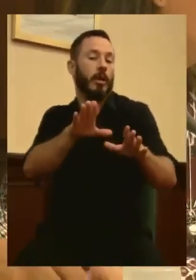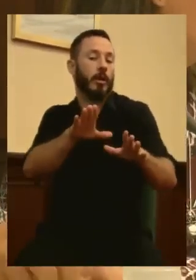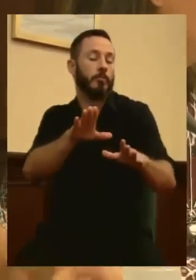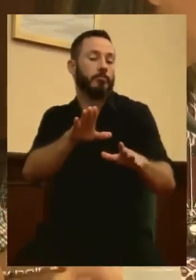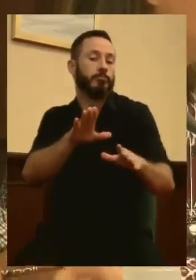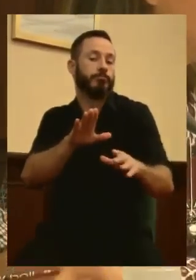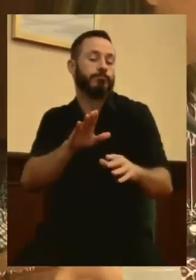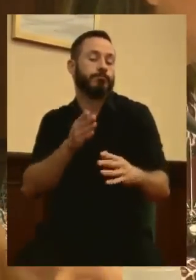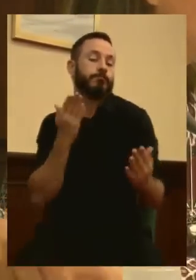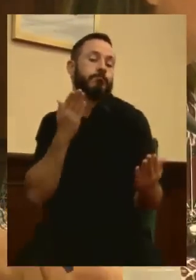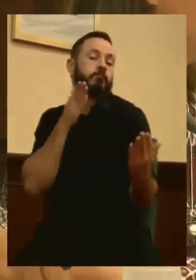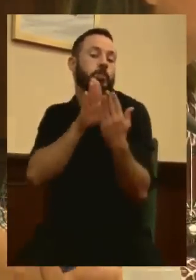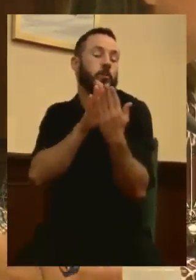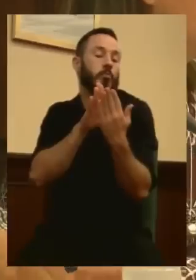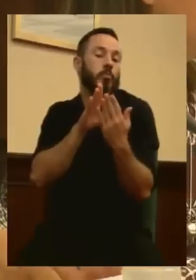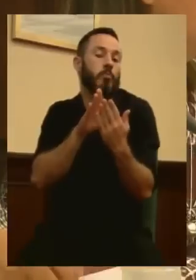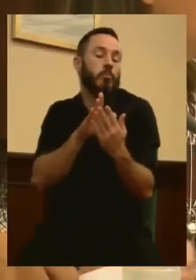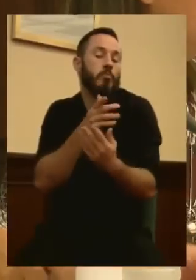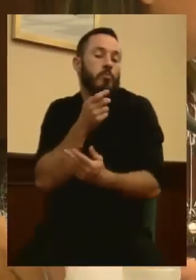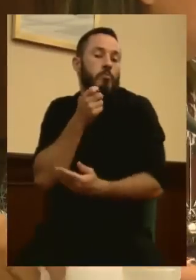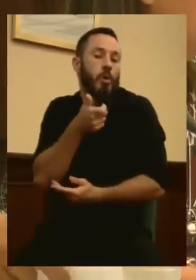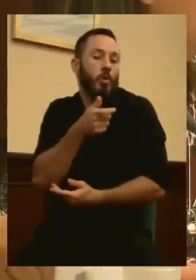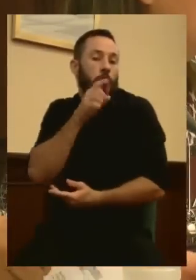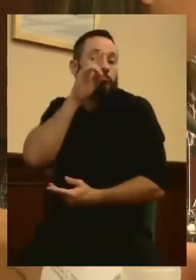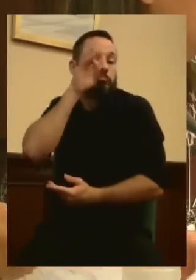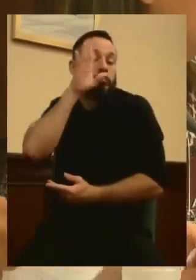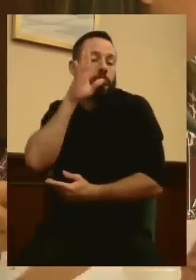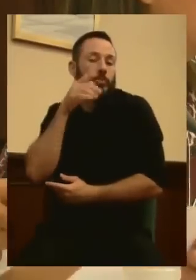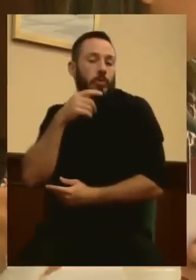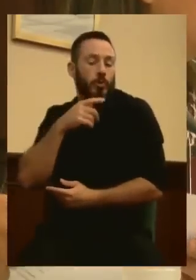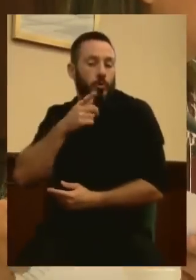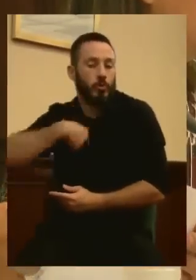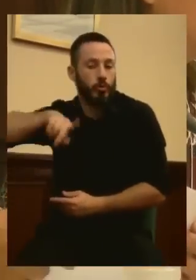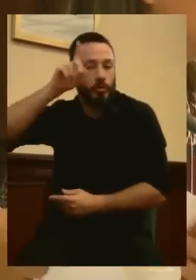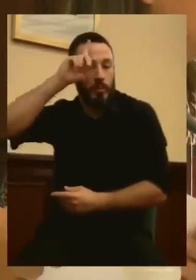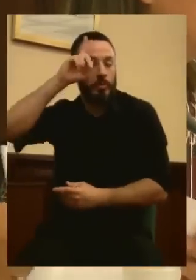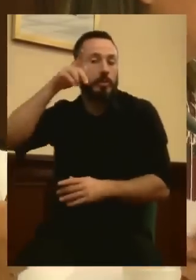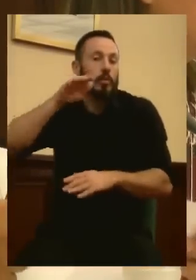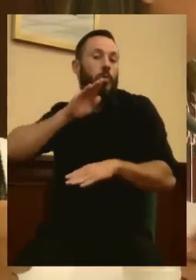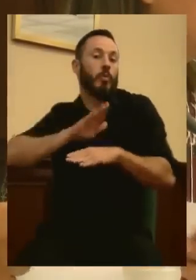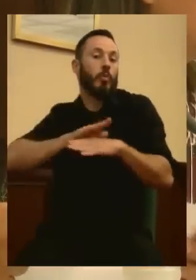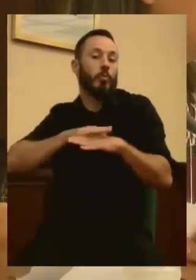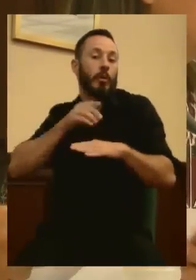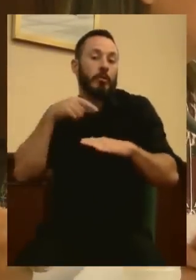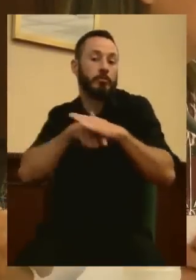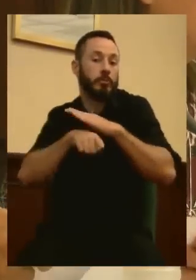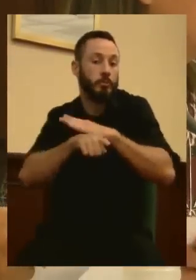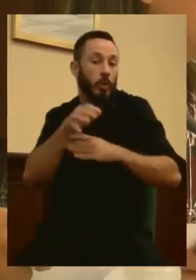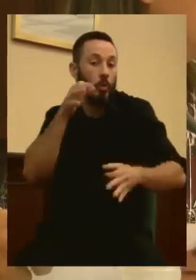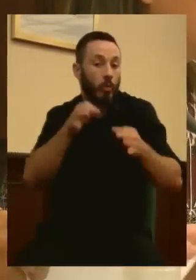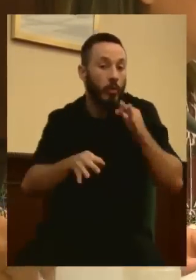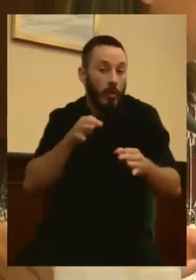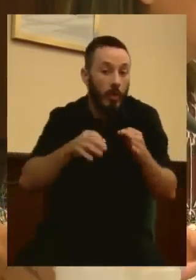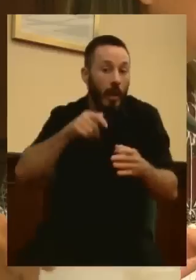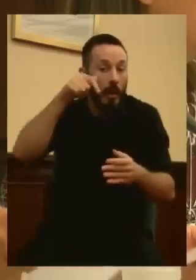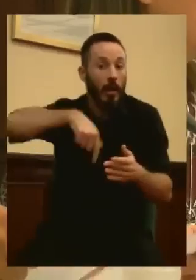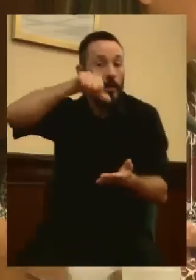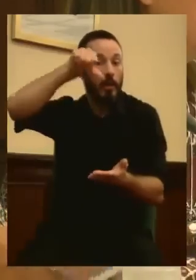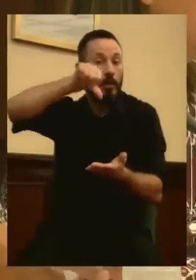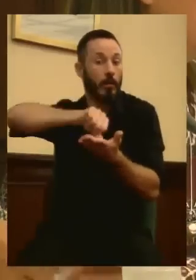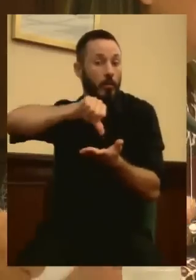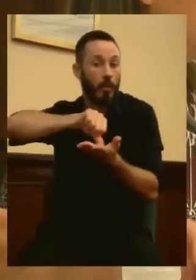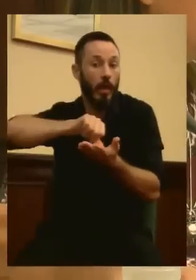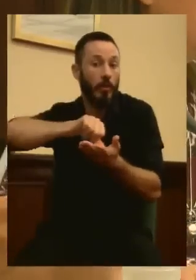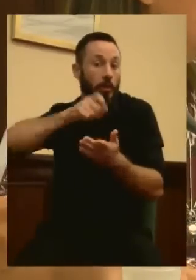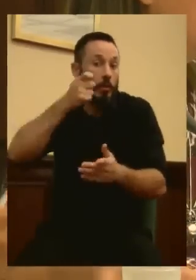perplejidad. No sabemos si será cosa de los trances judiciales que atraviesan a su partido en nuestra ciudad y en todo el